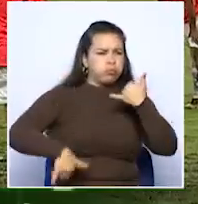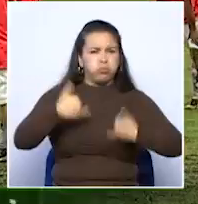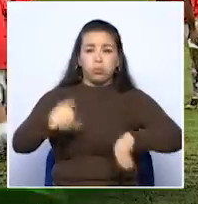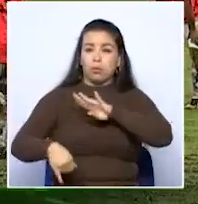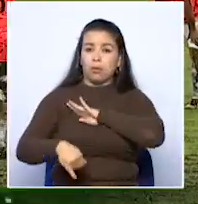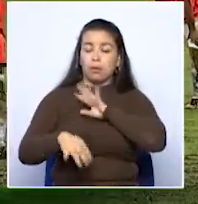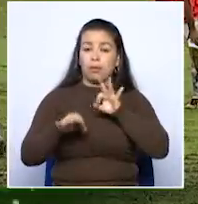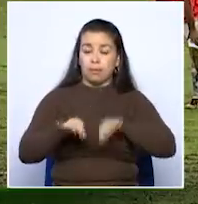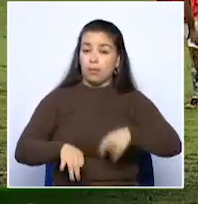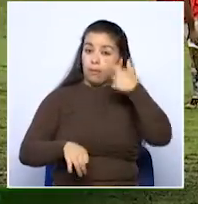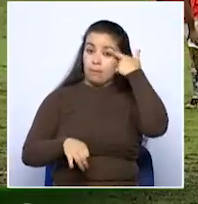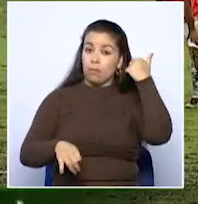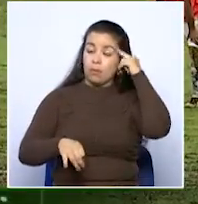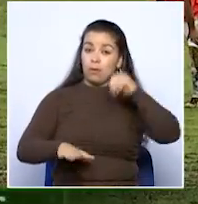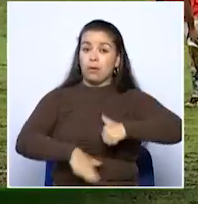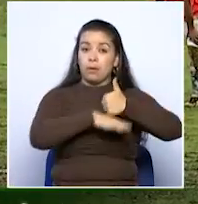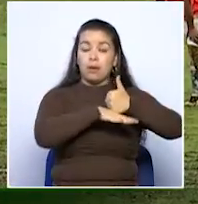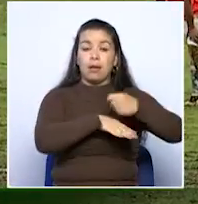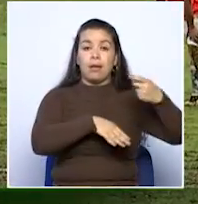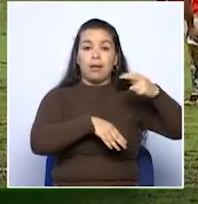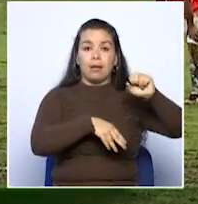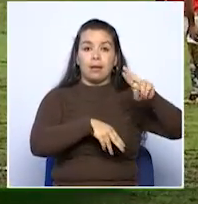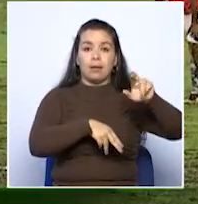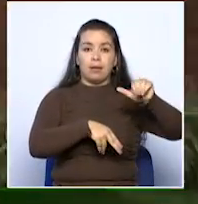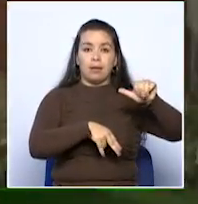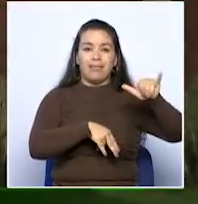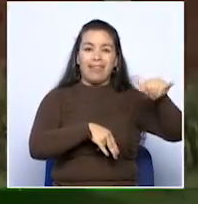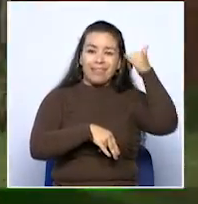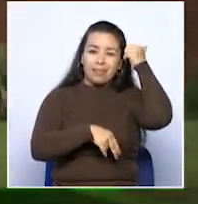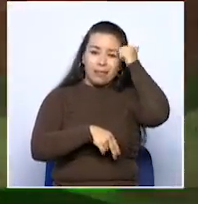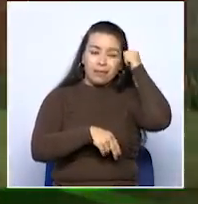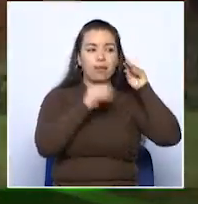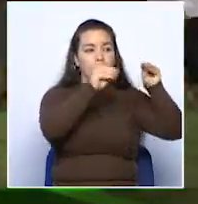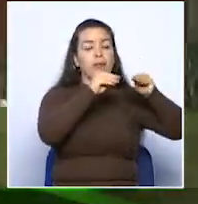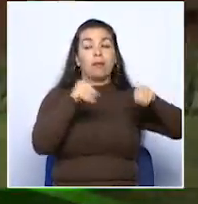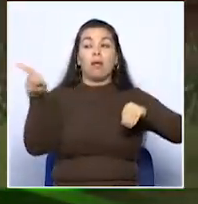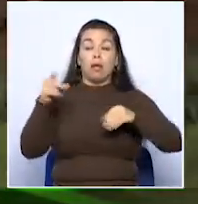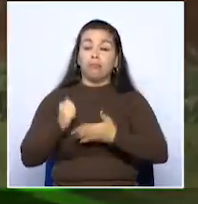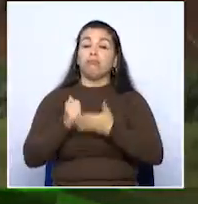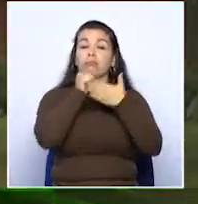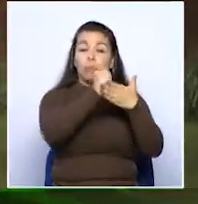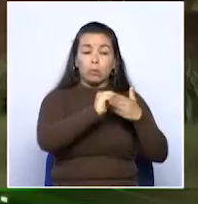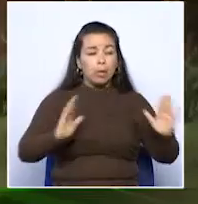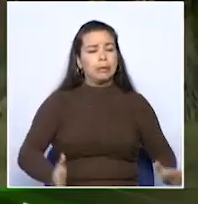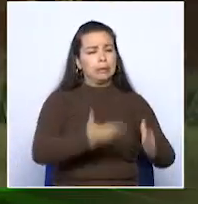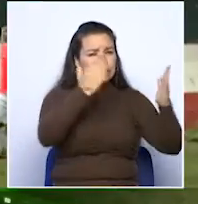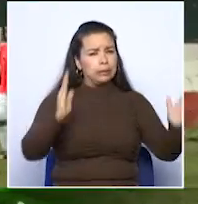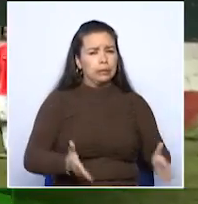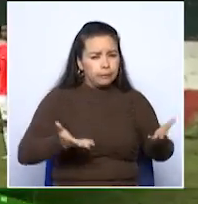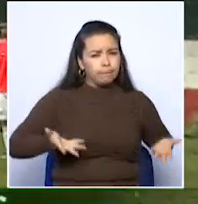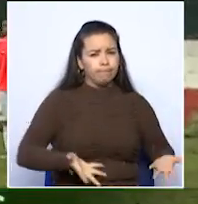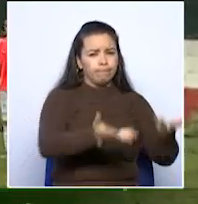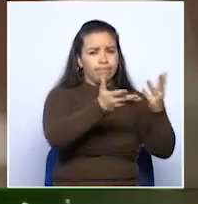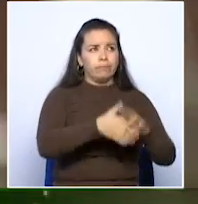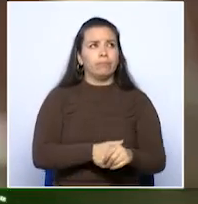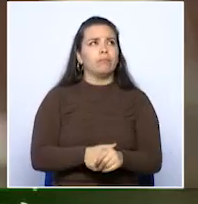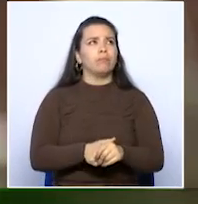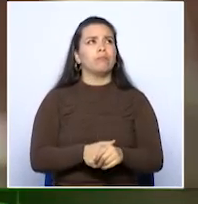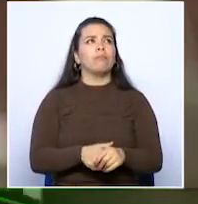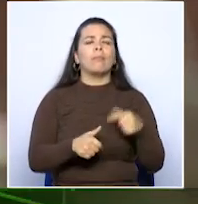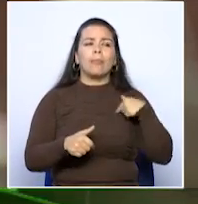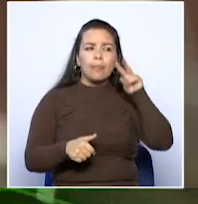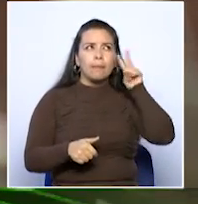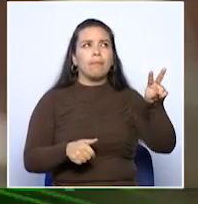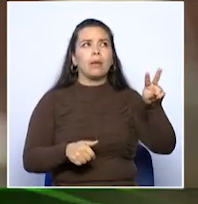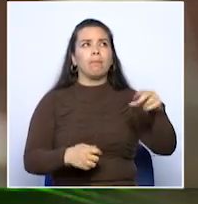Municipal de Montenegro, dirigida por Henry Gutiérrez, quien ha sido su mentor y también el puente para poder demostrar todo su talento. Hemos encontrado en